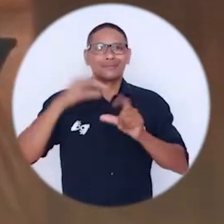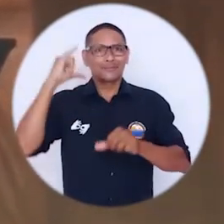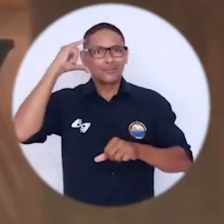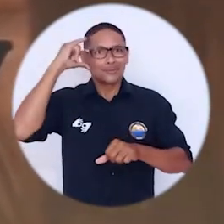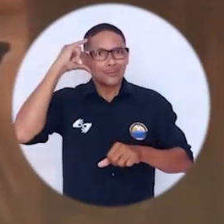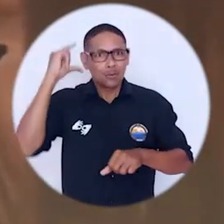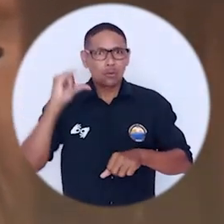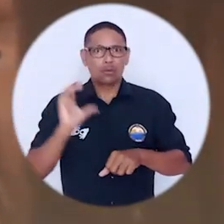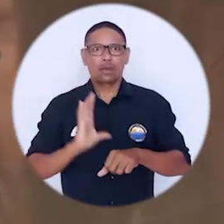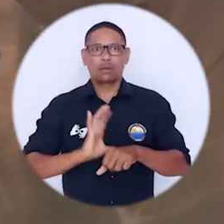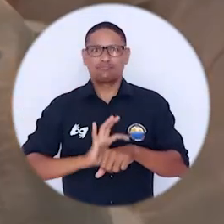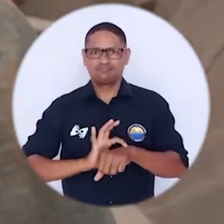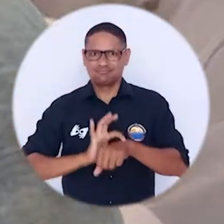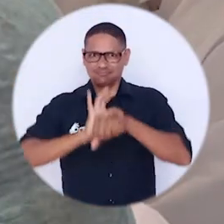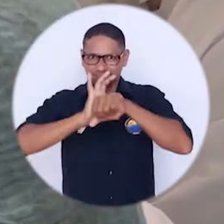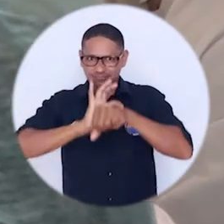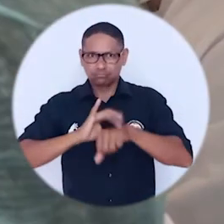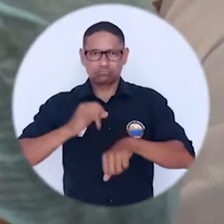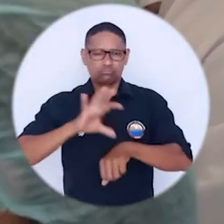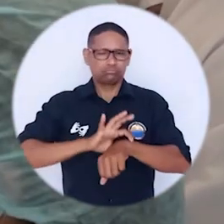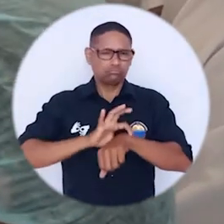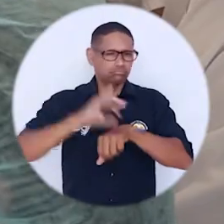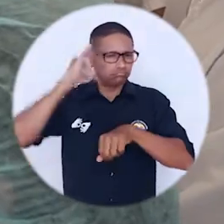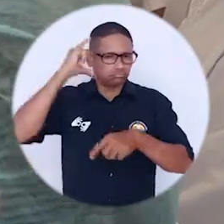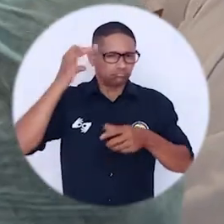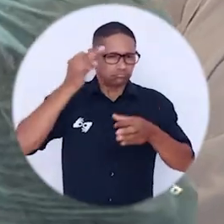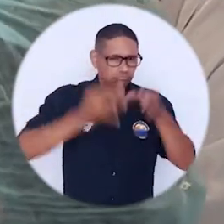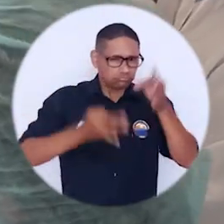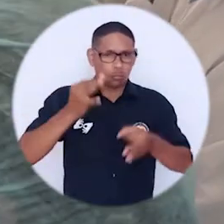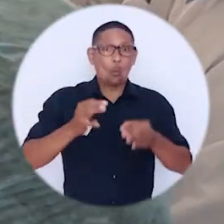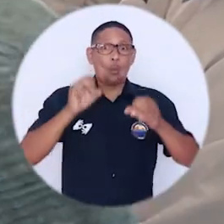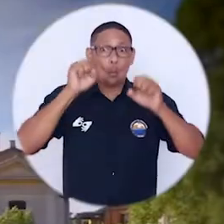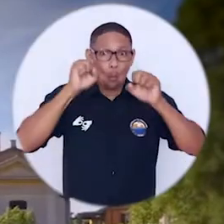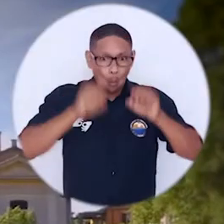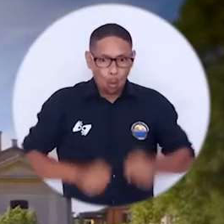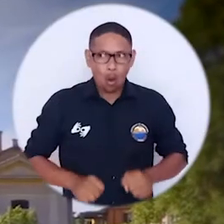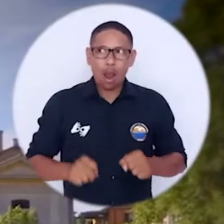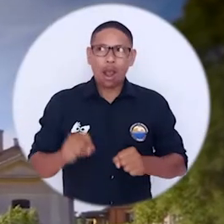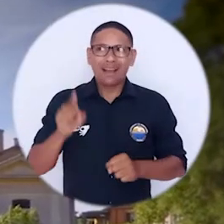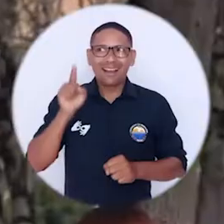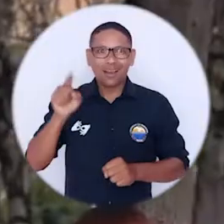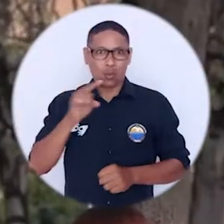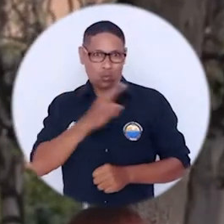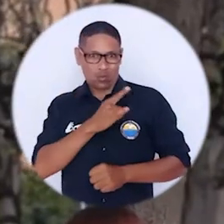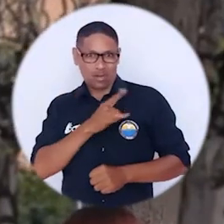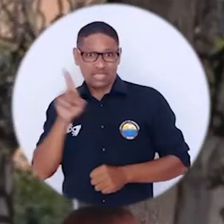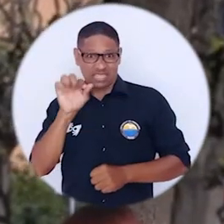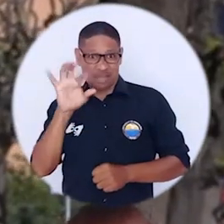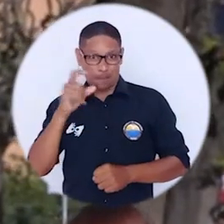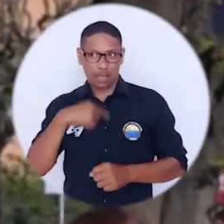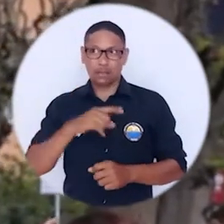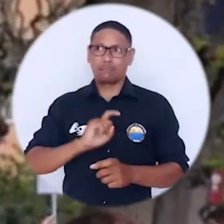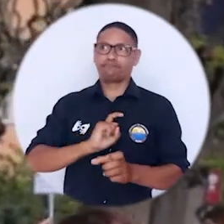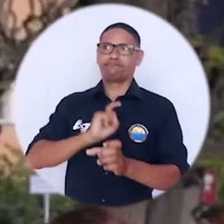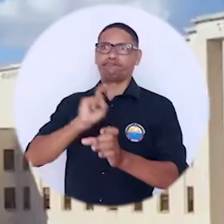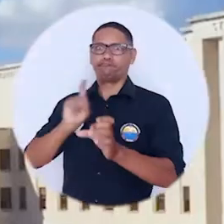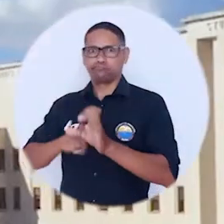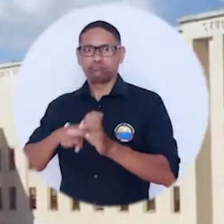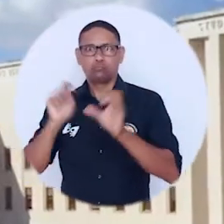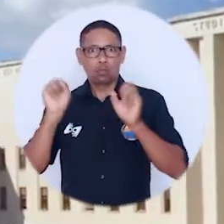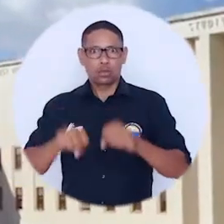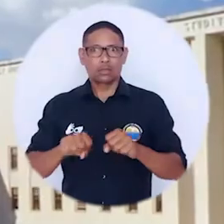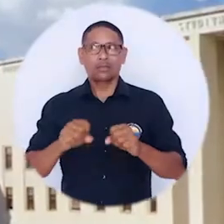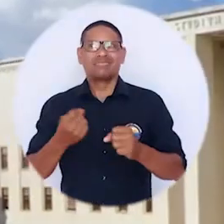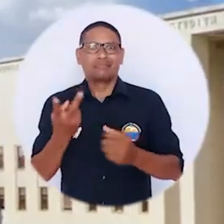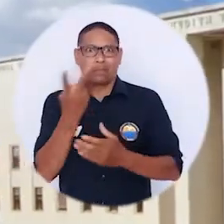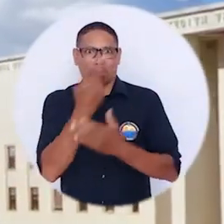en la maestría en psicología clínica, jurídica y forense de la Alma Mater, podrán postularse para una estancia de estudios en la Universidad Italiana